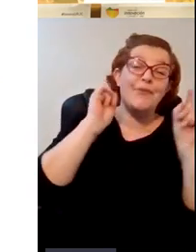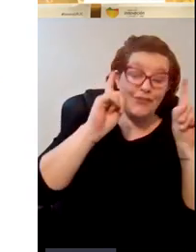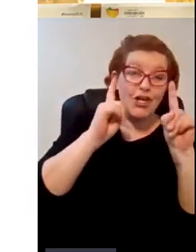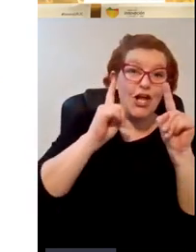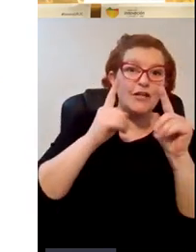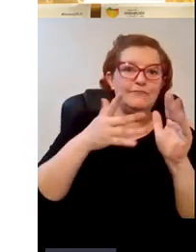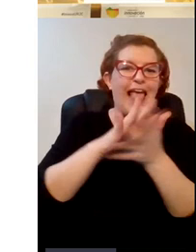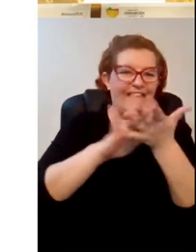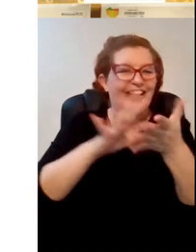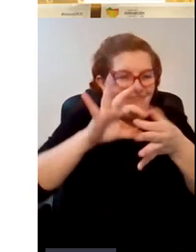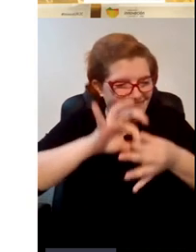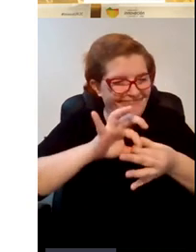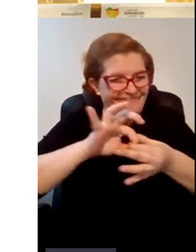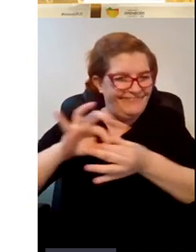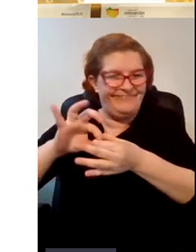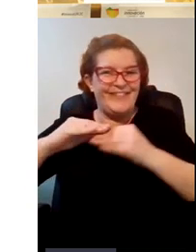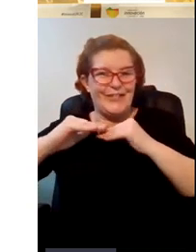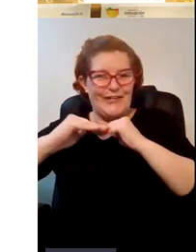curricular